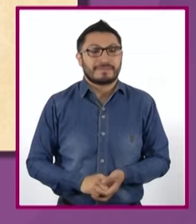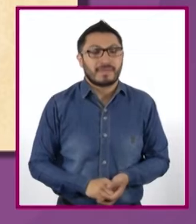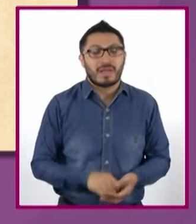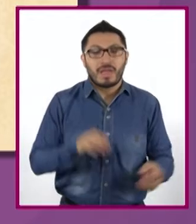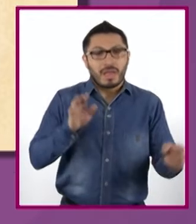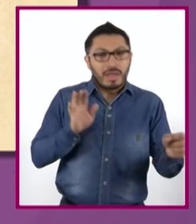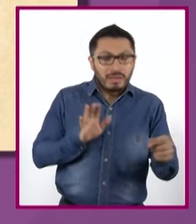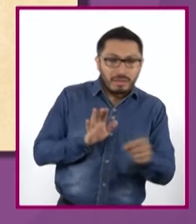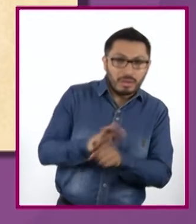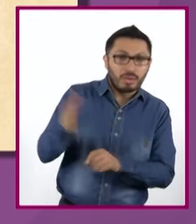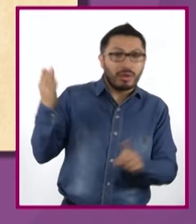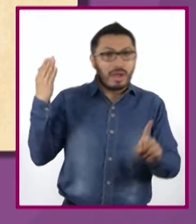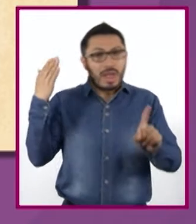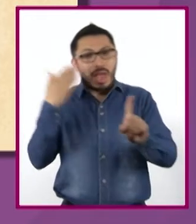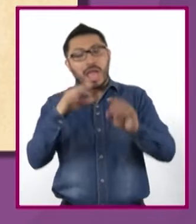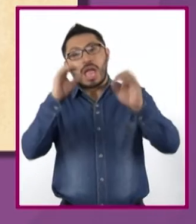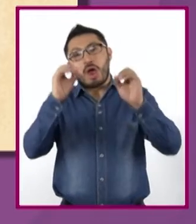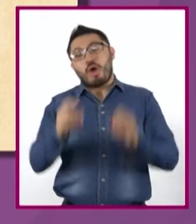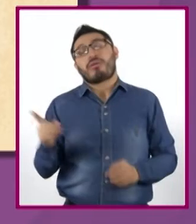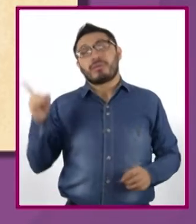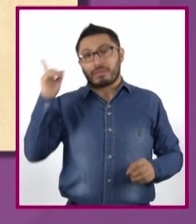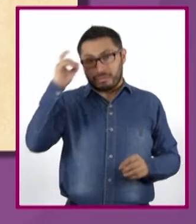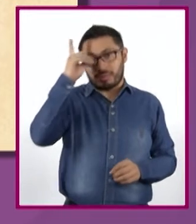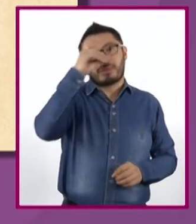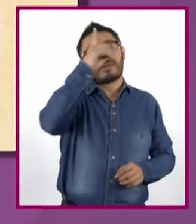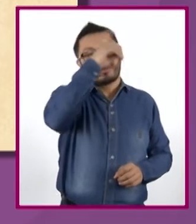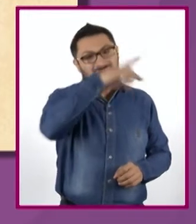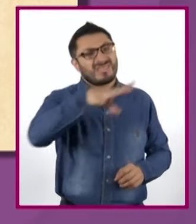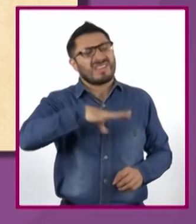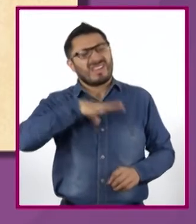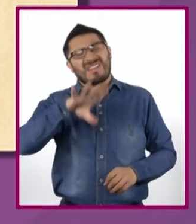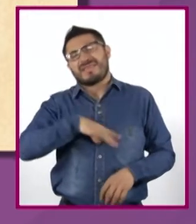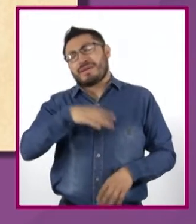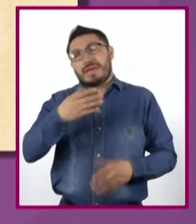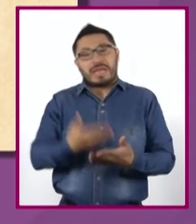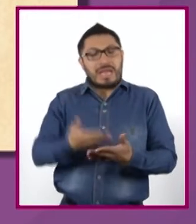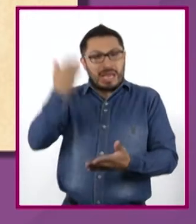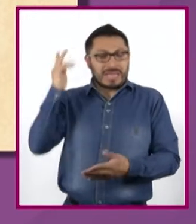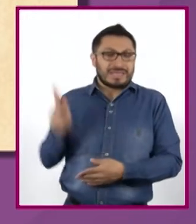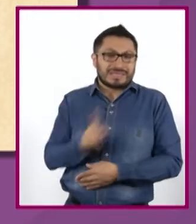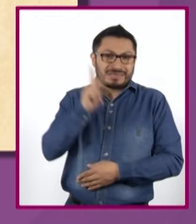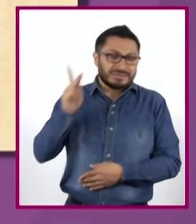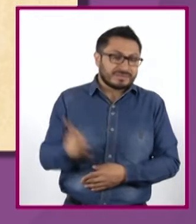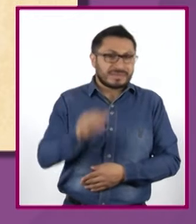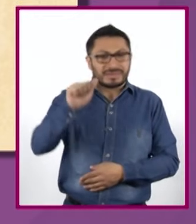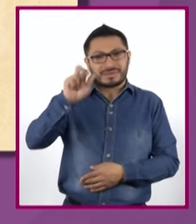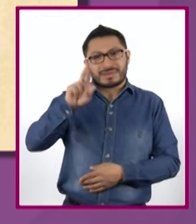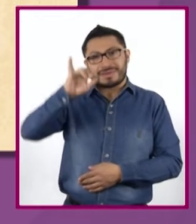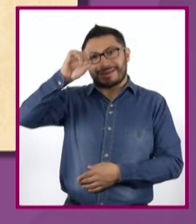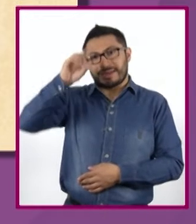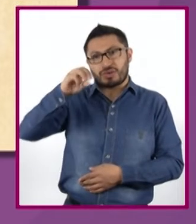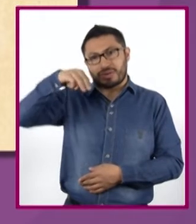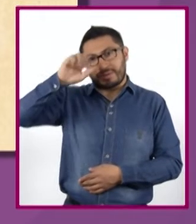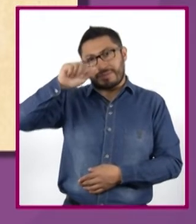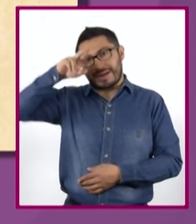retos o dificultades creen que tuvieron que enfrentar estos pueblos que habitaron Aridoamérica?